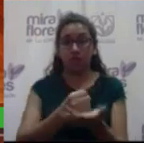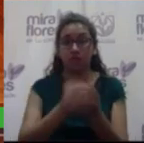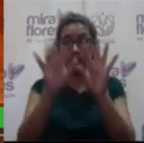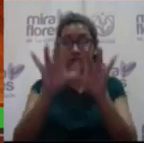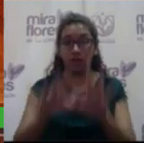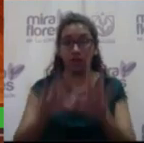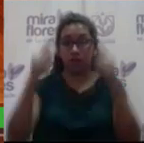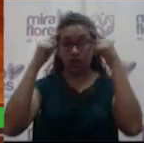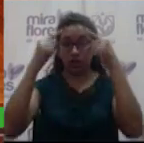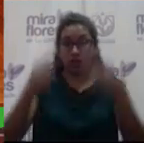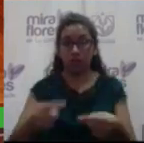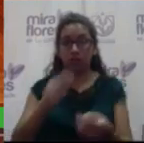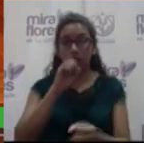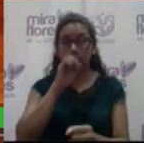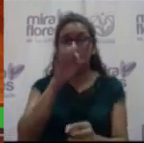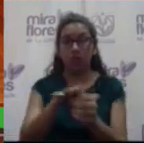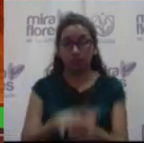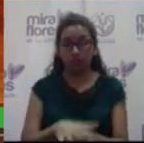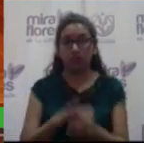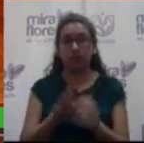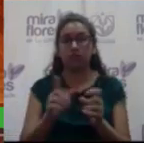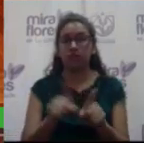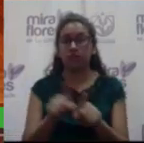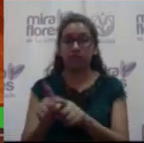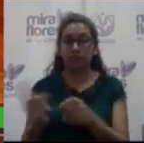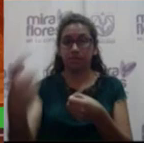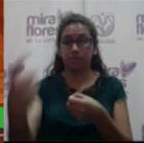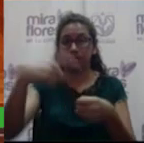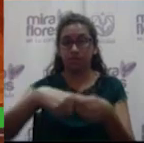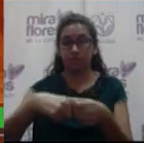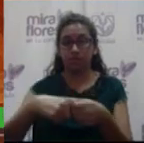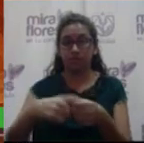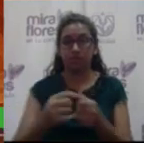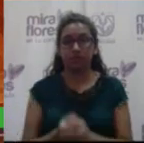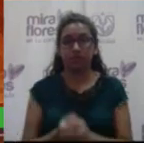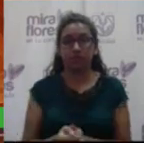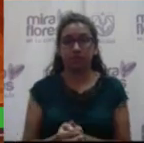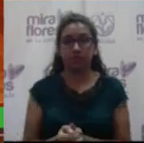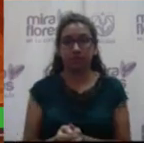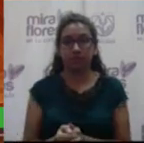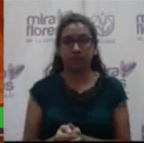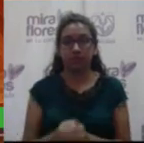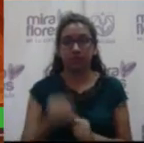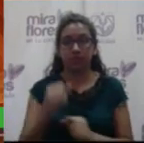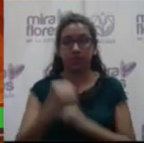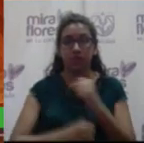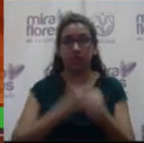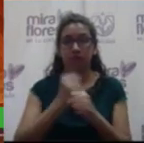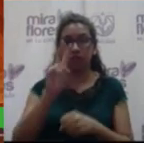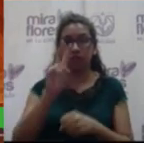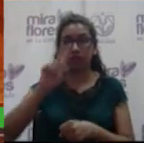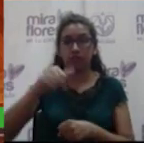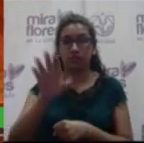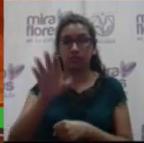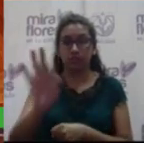Acta de Acuerdos y Compromisos del Presupuesto Participativo del año 2019.